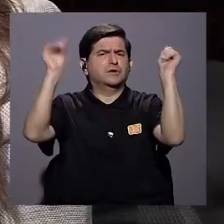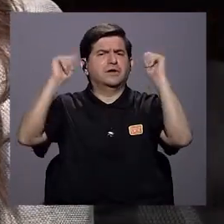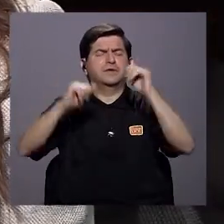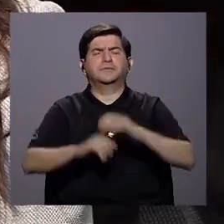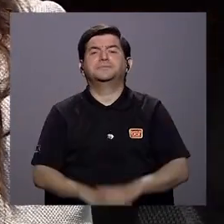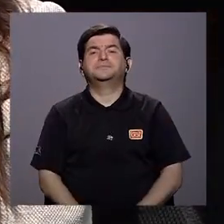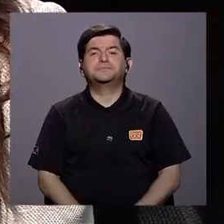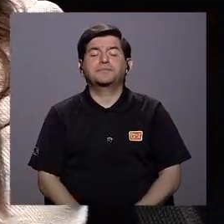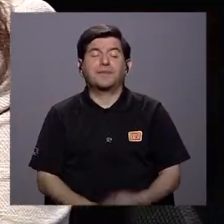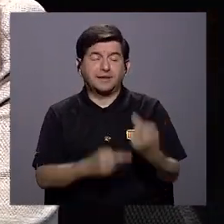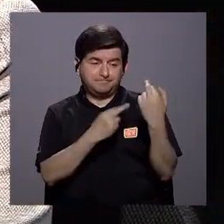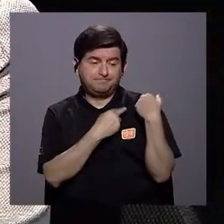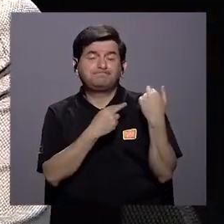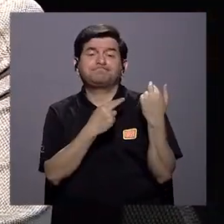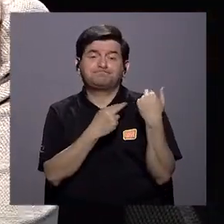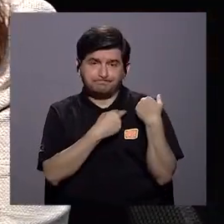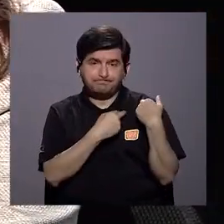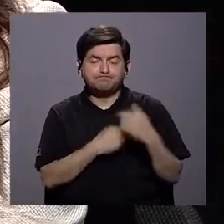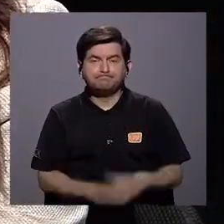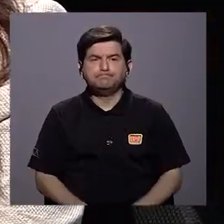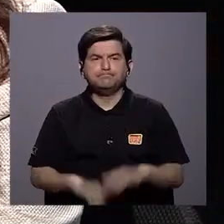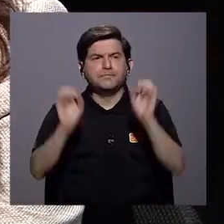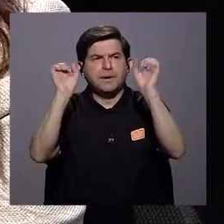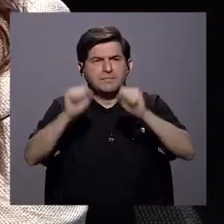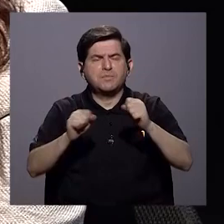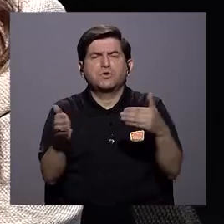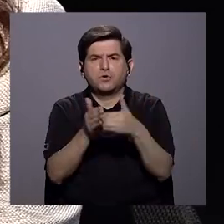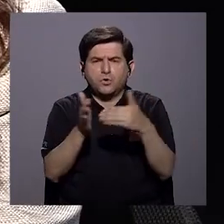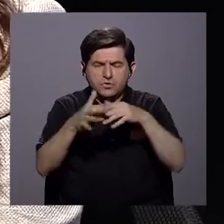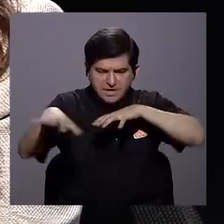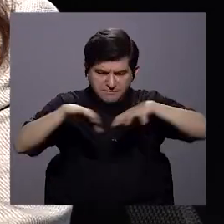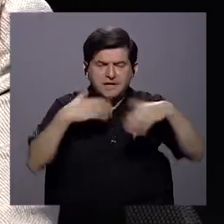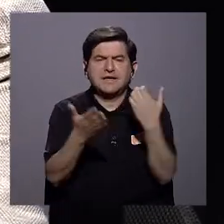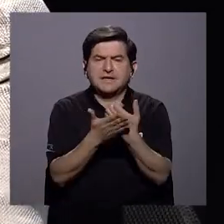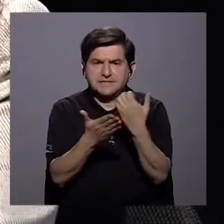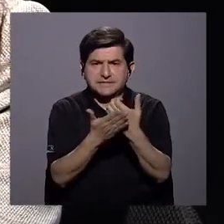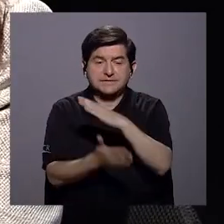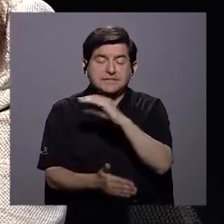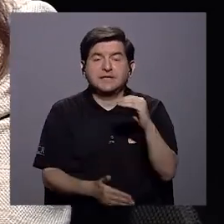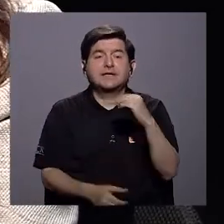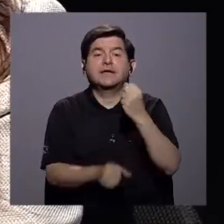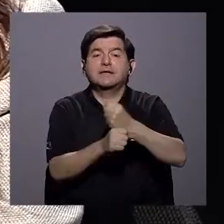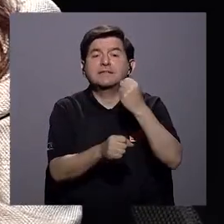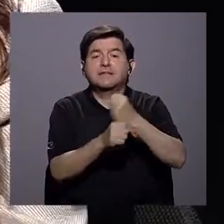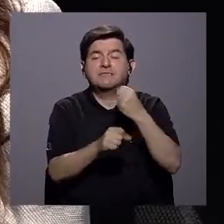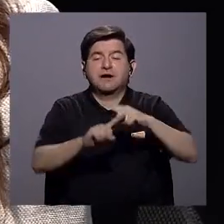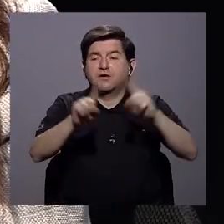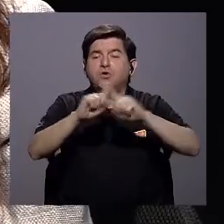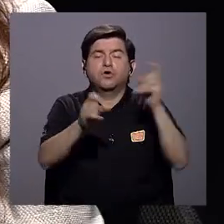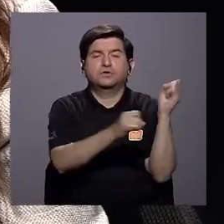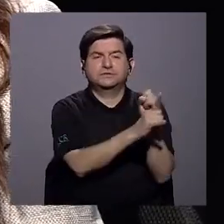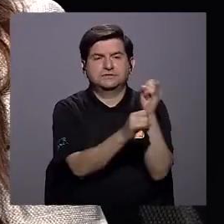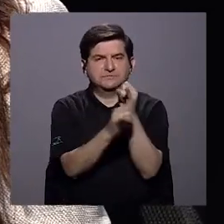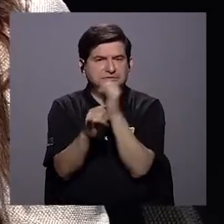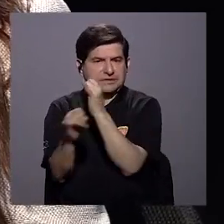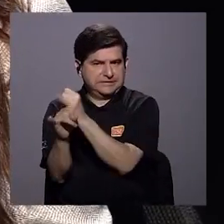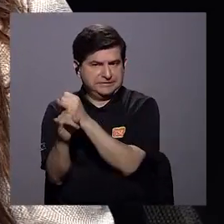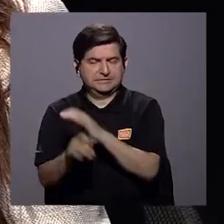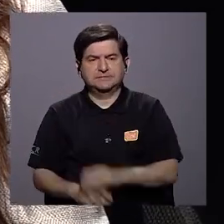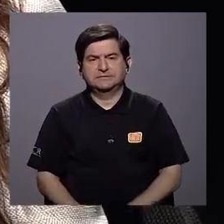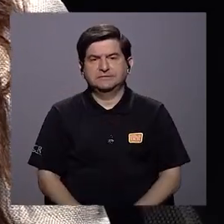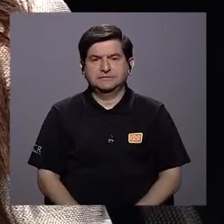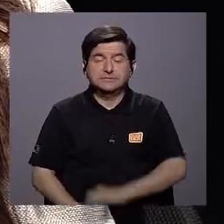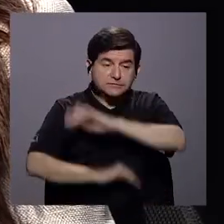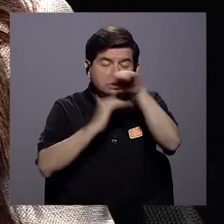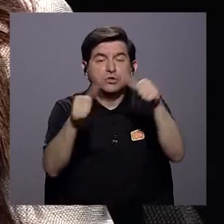por supuesto, tenemos responsabilidades para generar reactivación económica y por tanto empleo desde muchas instituciones. Por